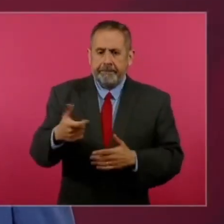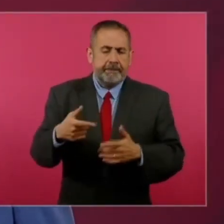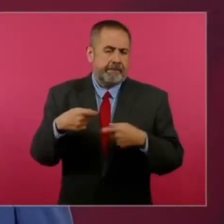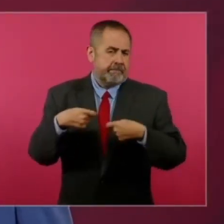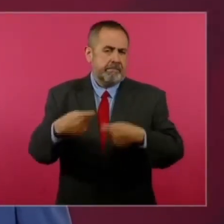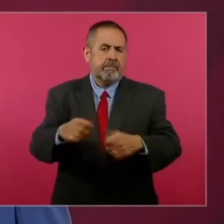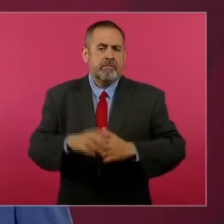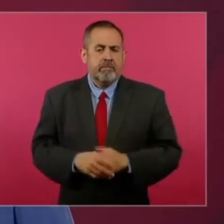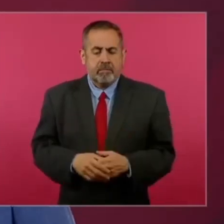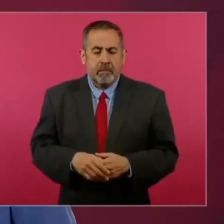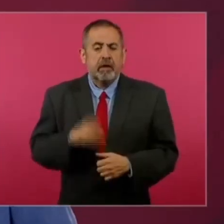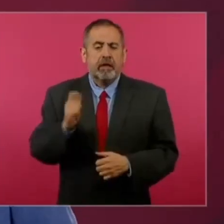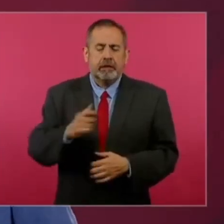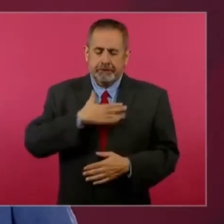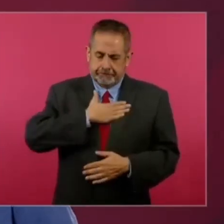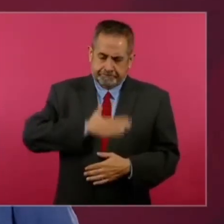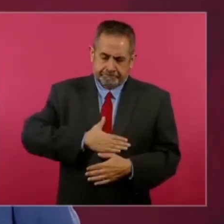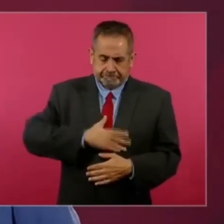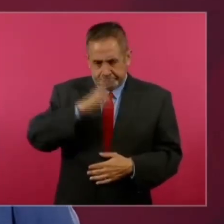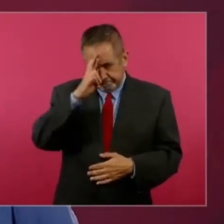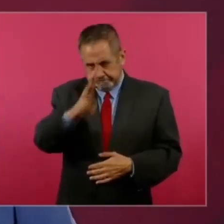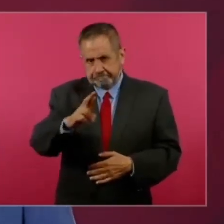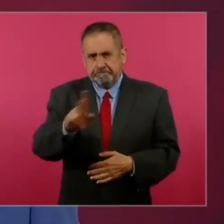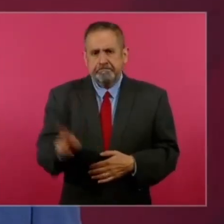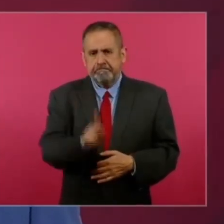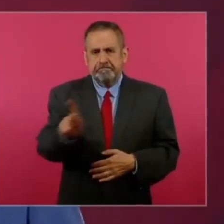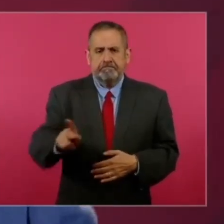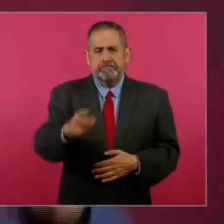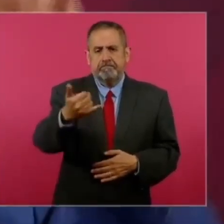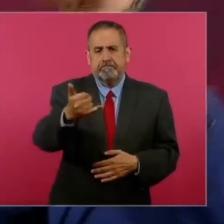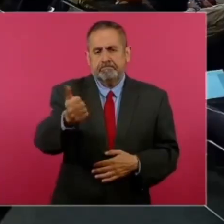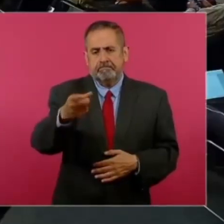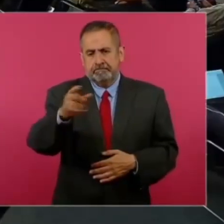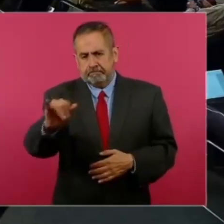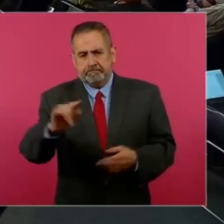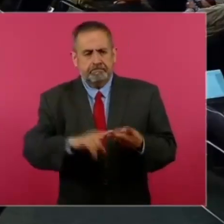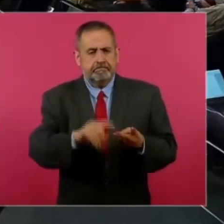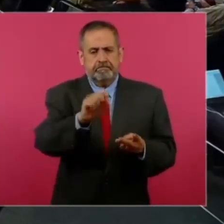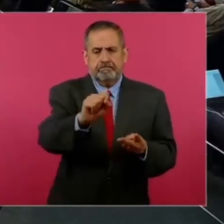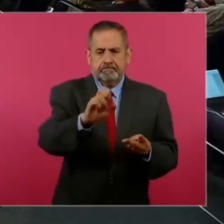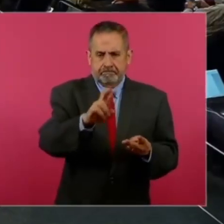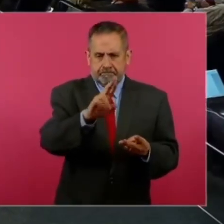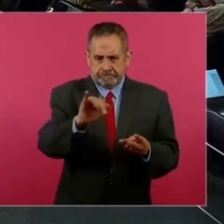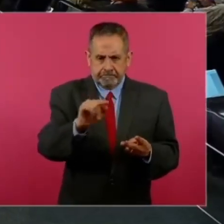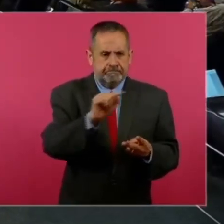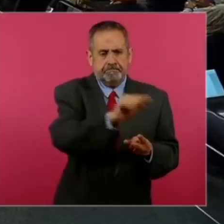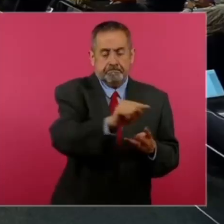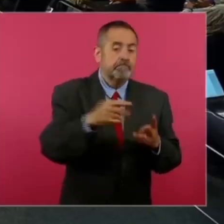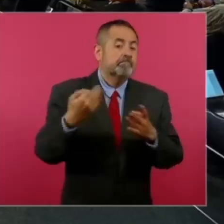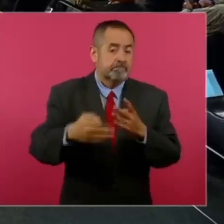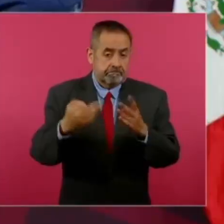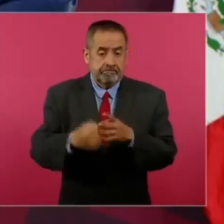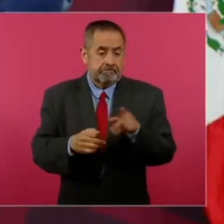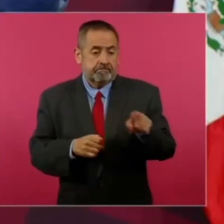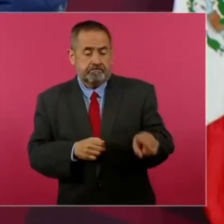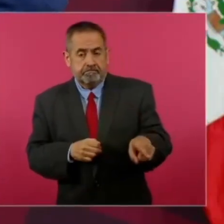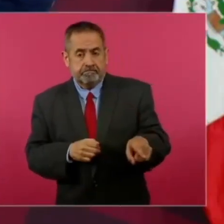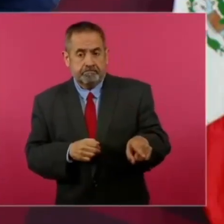Es justicia al pueblo yaqui y a los ERIs y tenemos pendiente lo de los